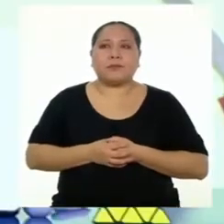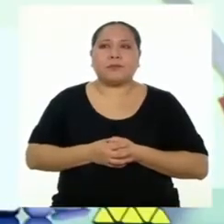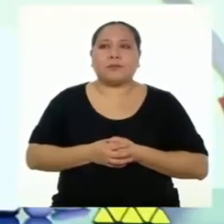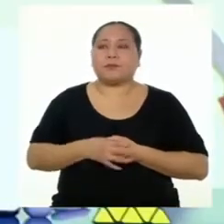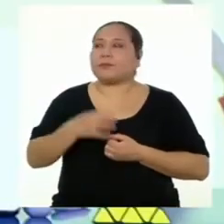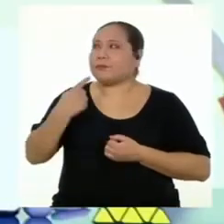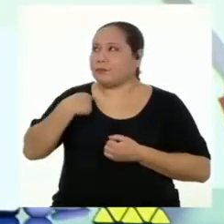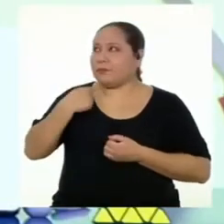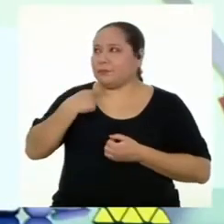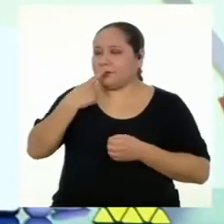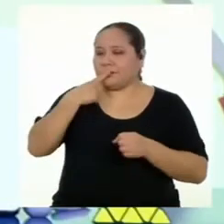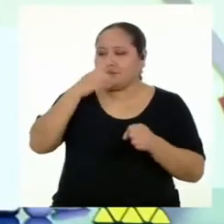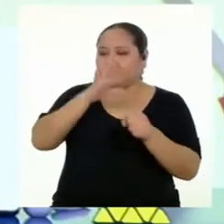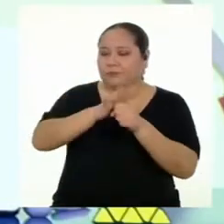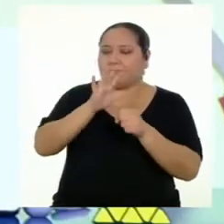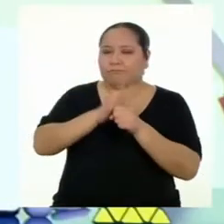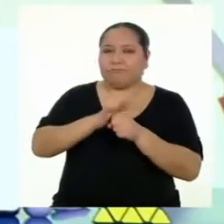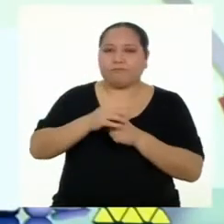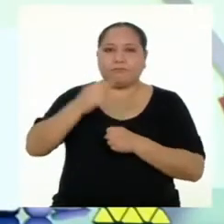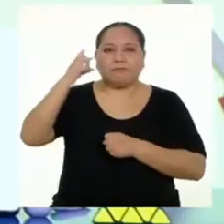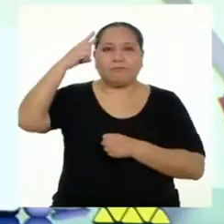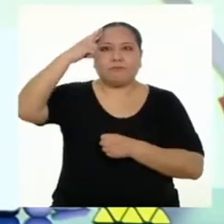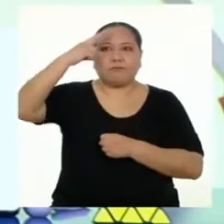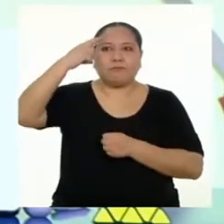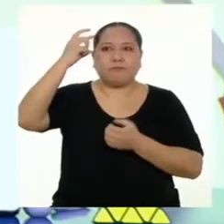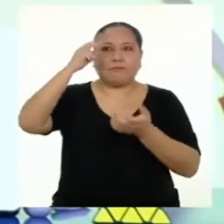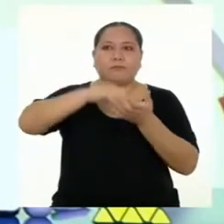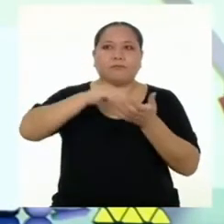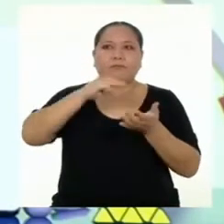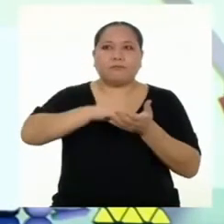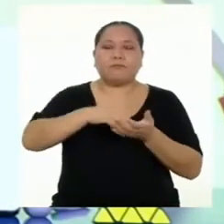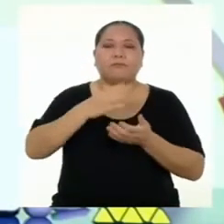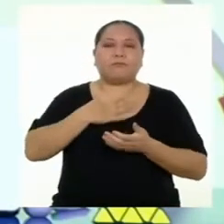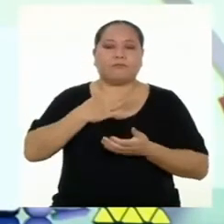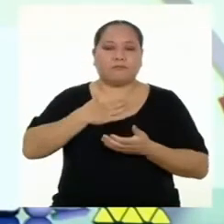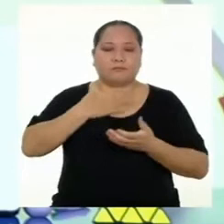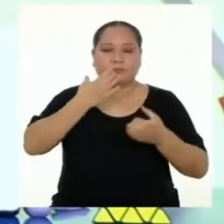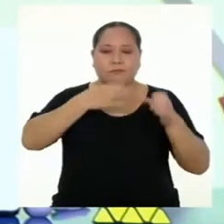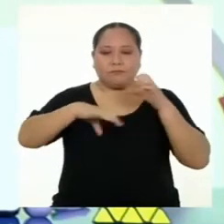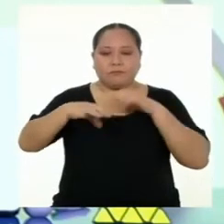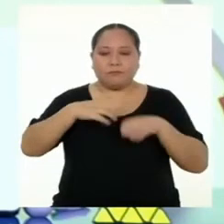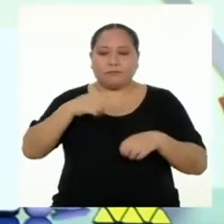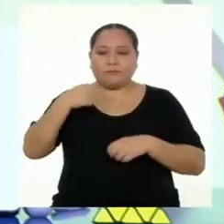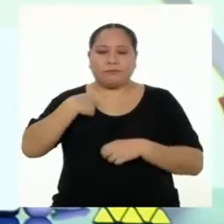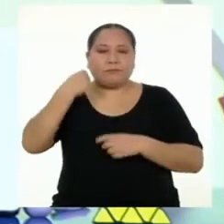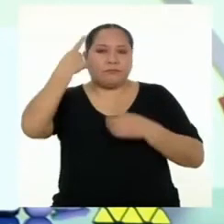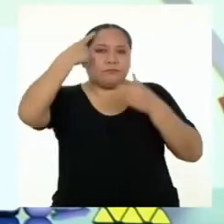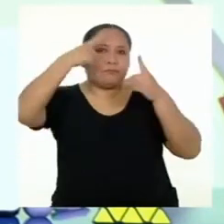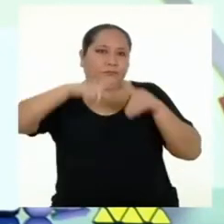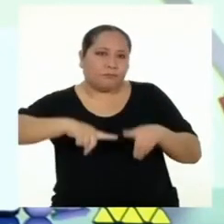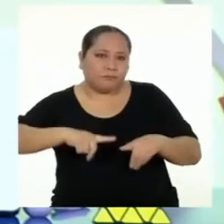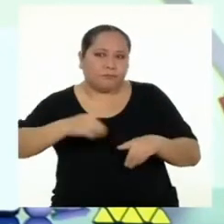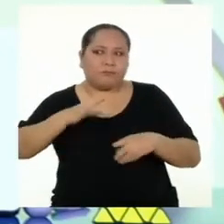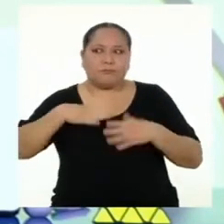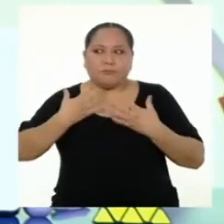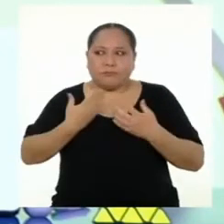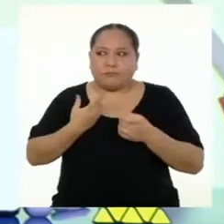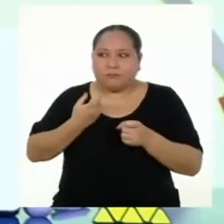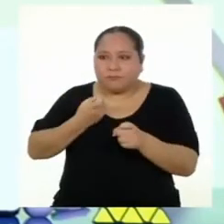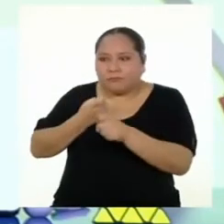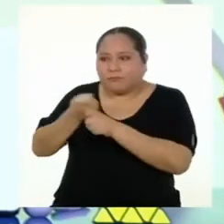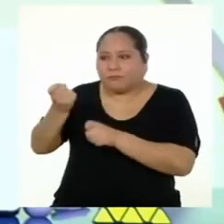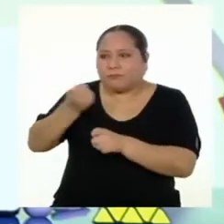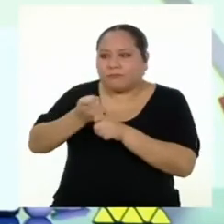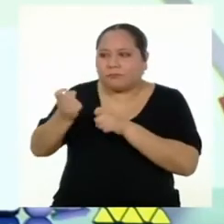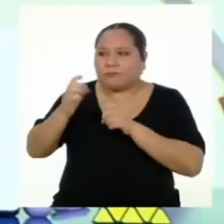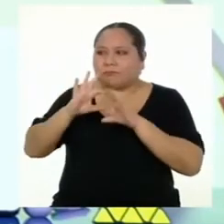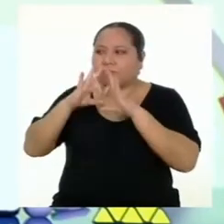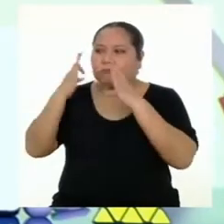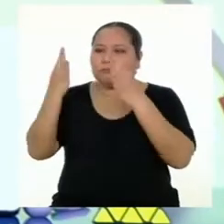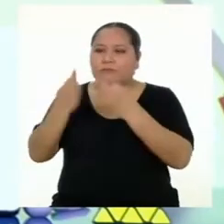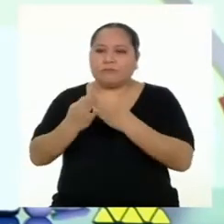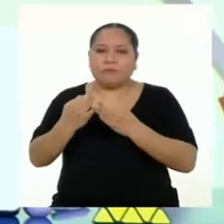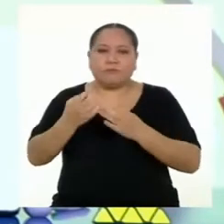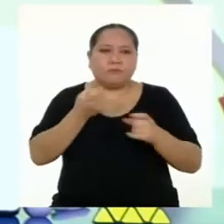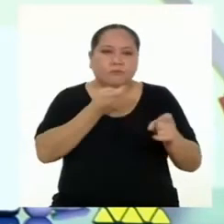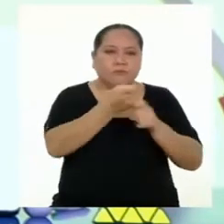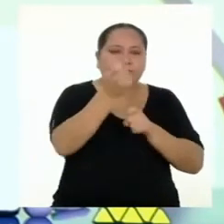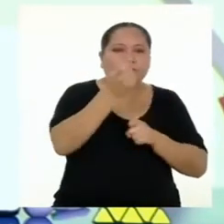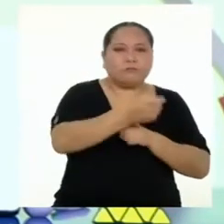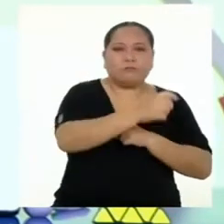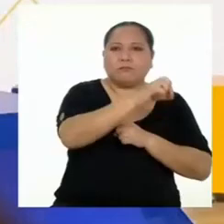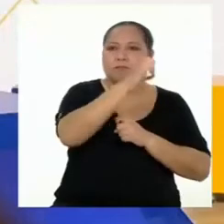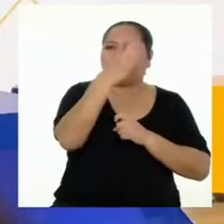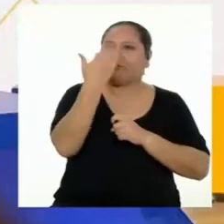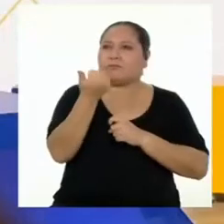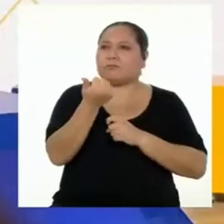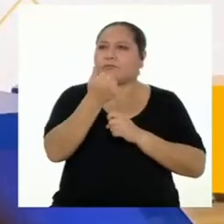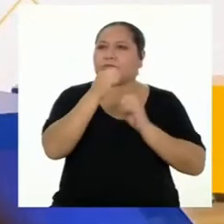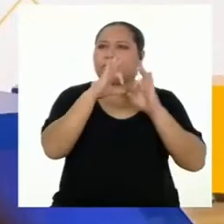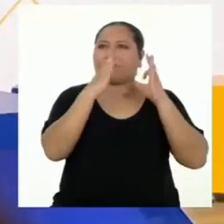Yo me comprometo a reflexionar más sobre cómo mis actos y decisiones pueden afectarme. Impactar a mi familia y a otras personas.